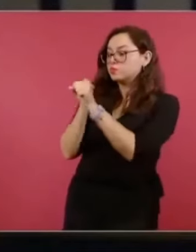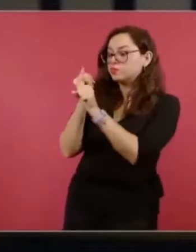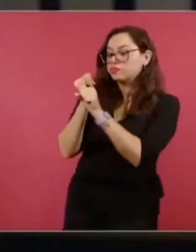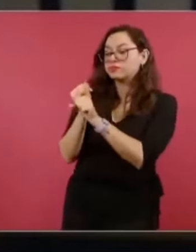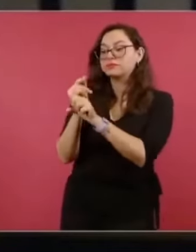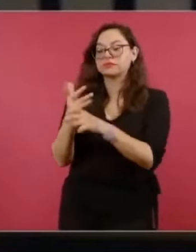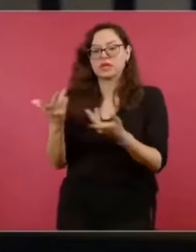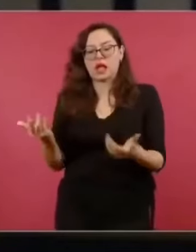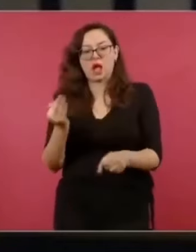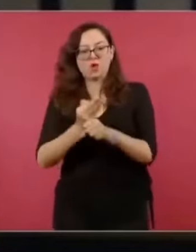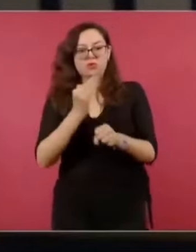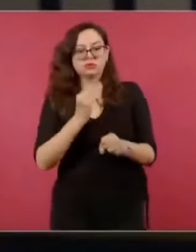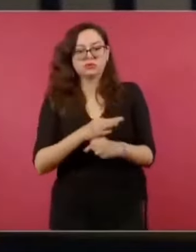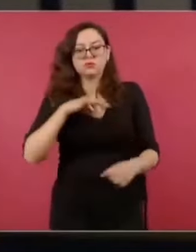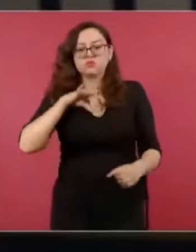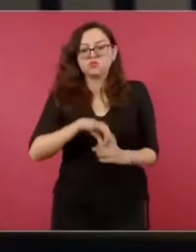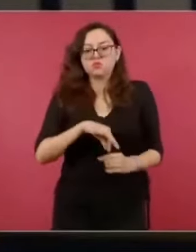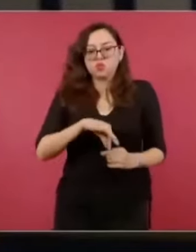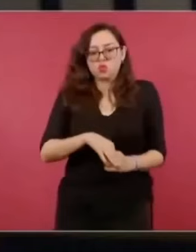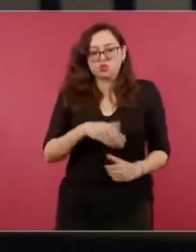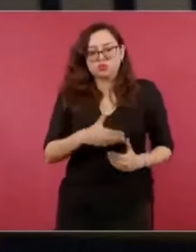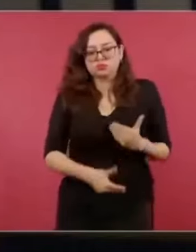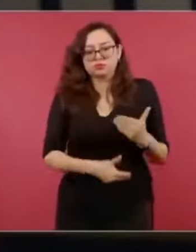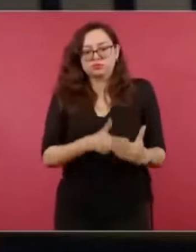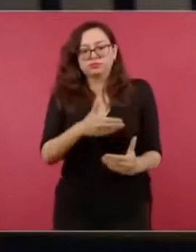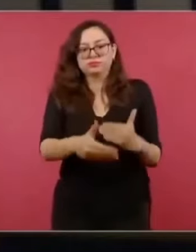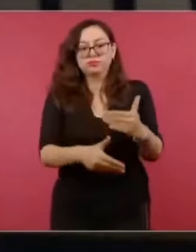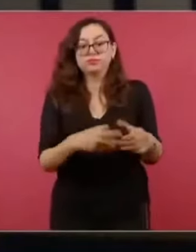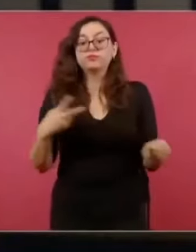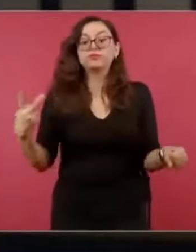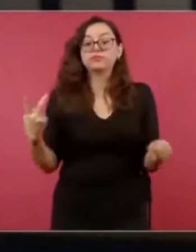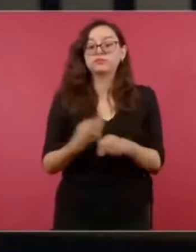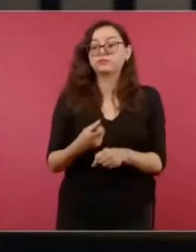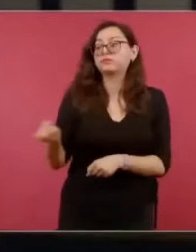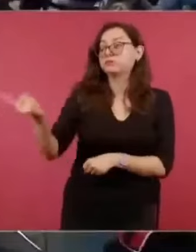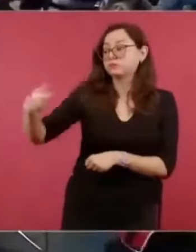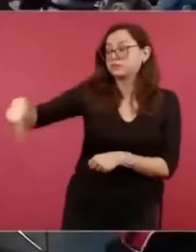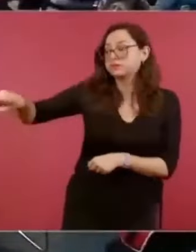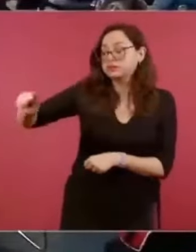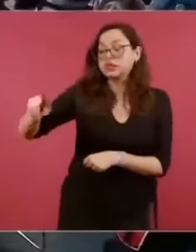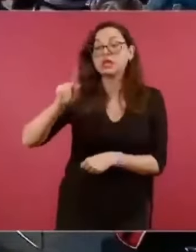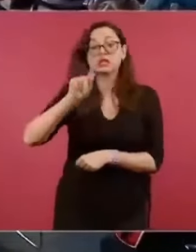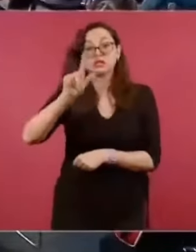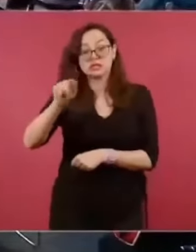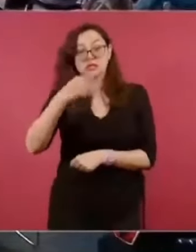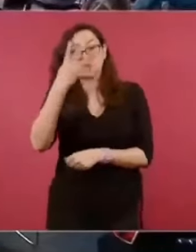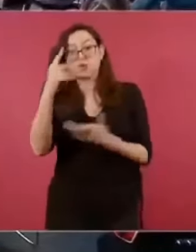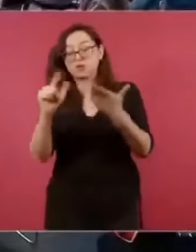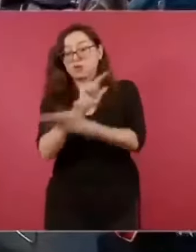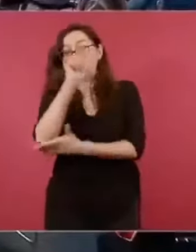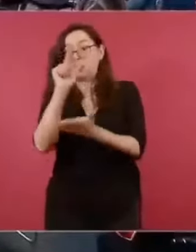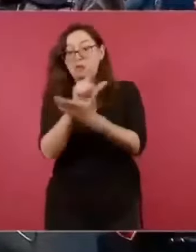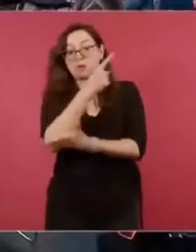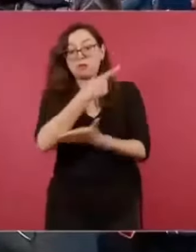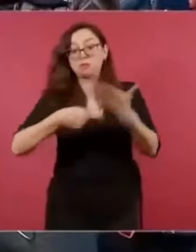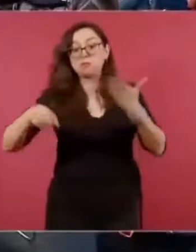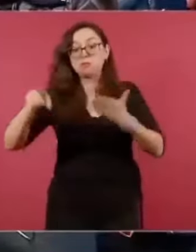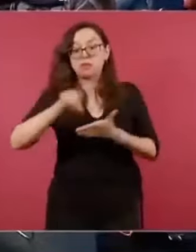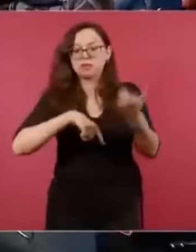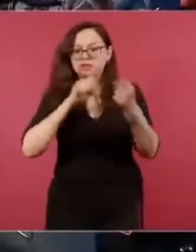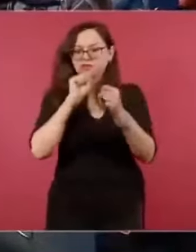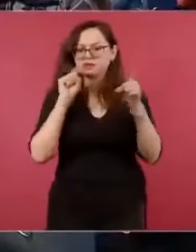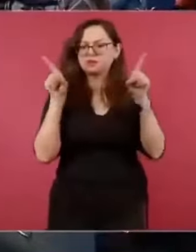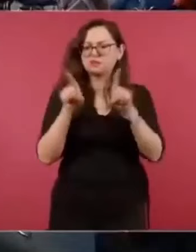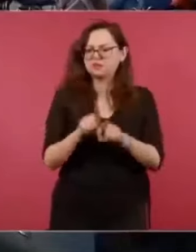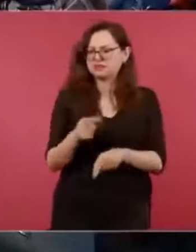proceso electoral. Además de estas 74 leyes y reformas que echaron abajo, también hay que decir que hay cinco hechos